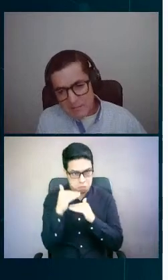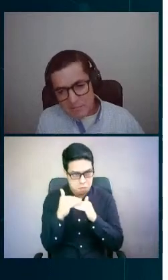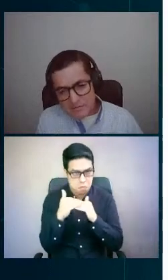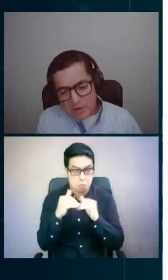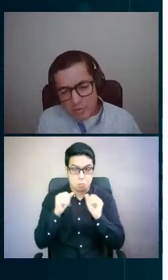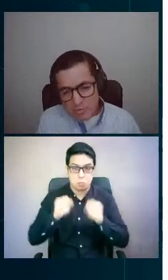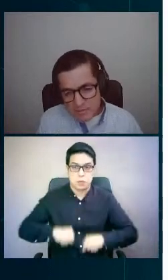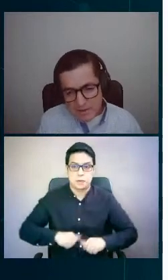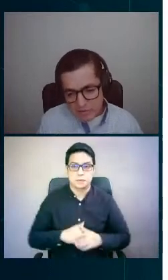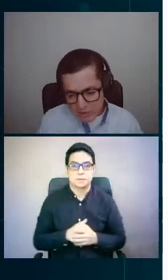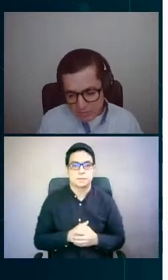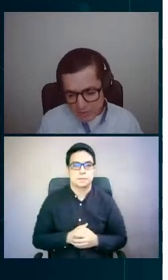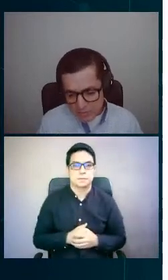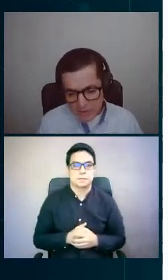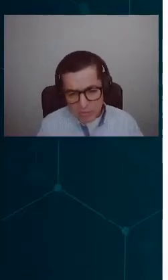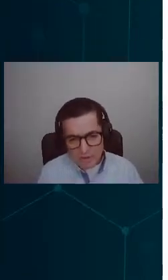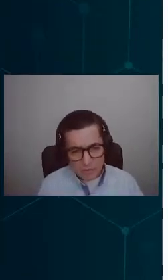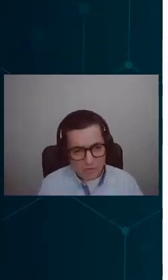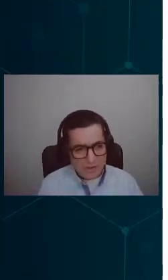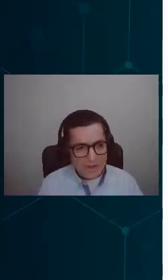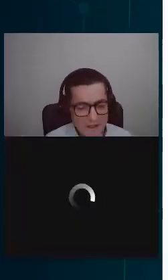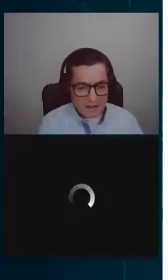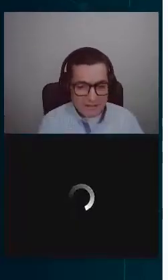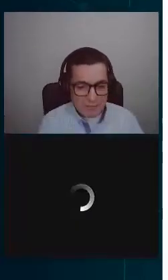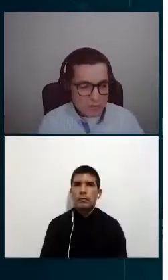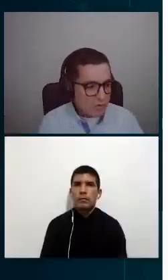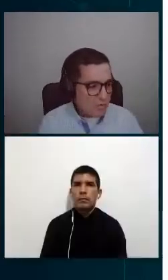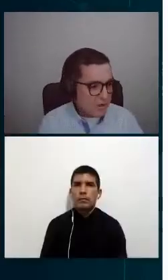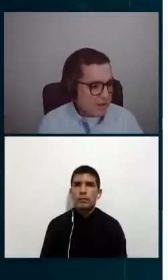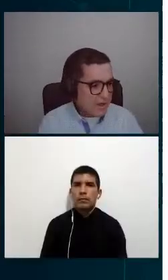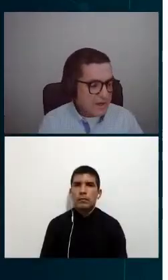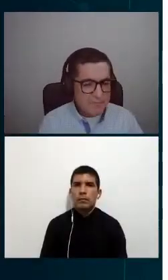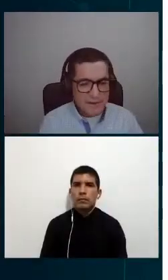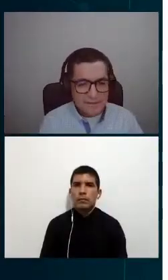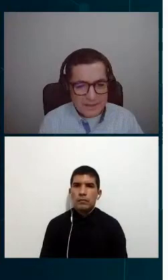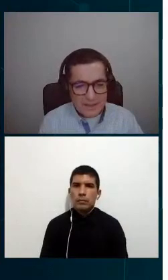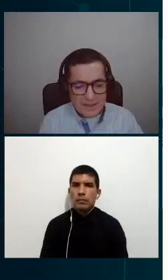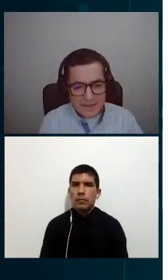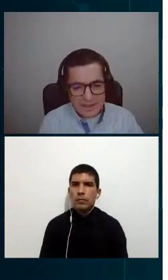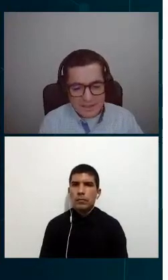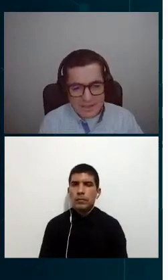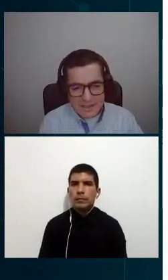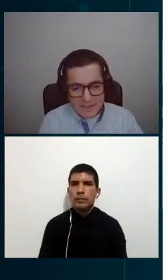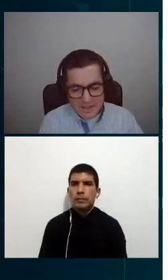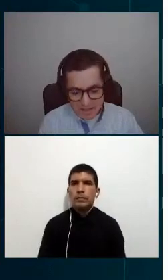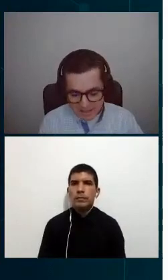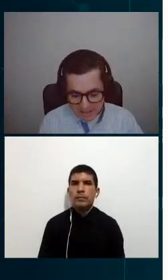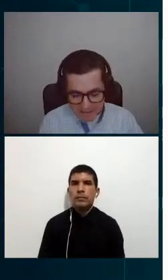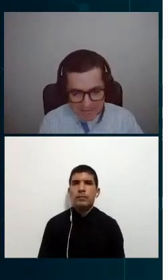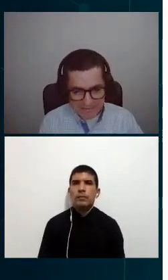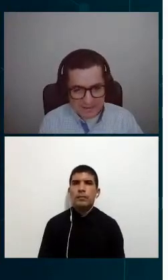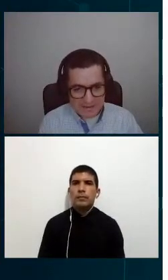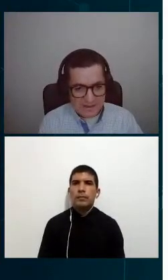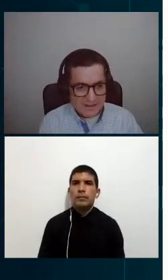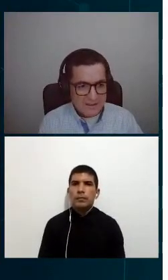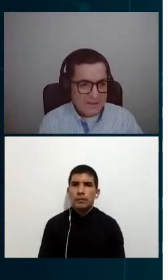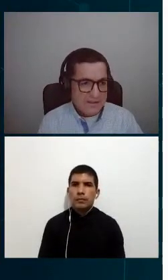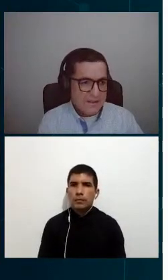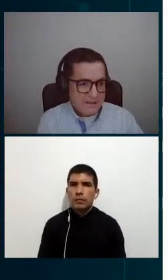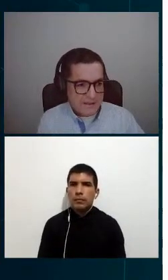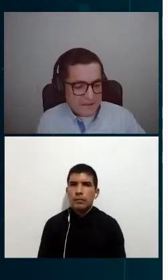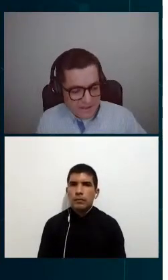pues, el cumplimiento del proyecto regulatorio, que era, digamos, como que la parte relevante.